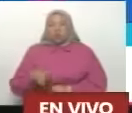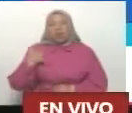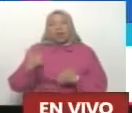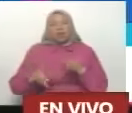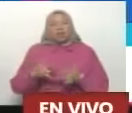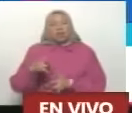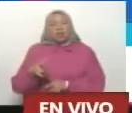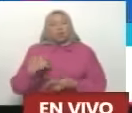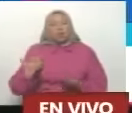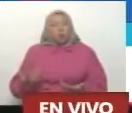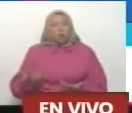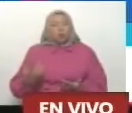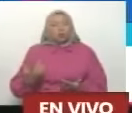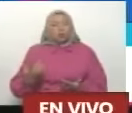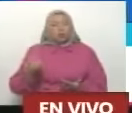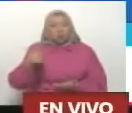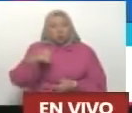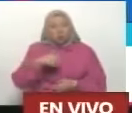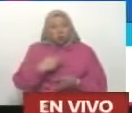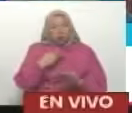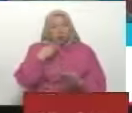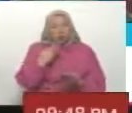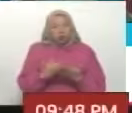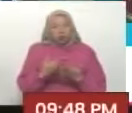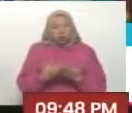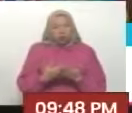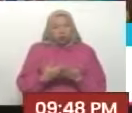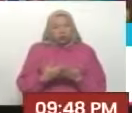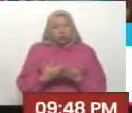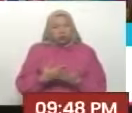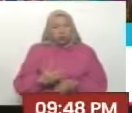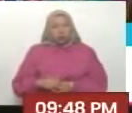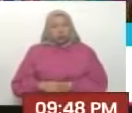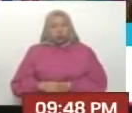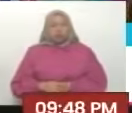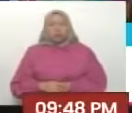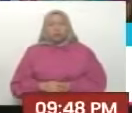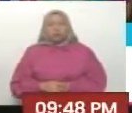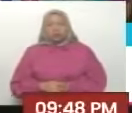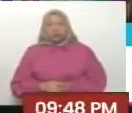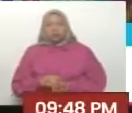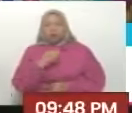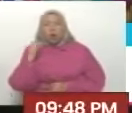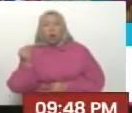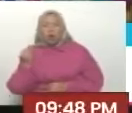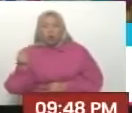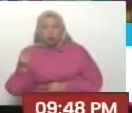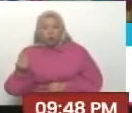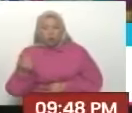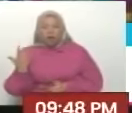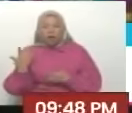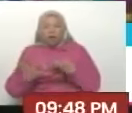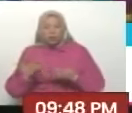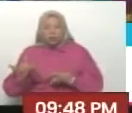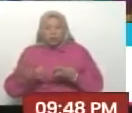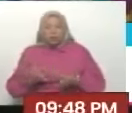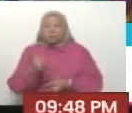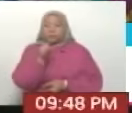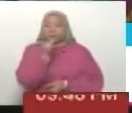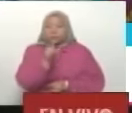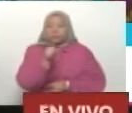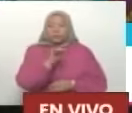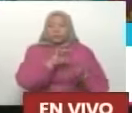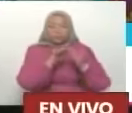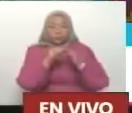actividad hacen ustedes en el alboroto creativo? Bueno, la idea de la creación del contenido con los jóvenes es nosotros irnos al territorio, a las